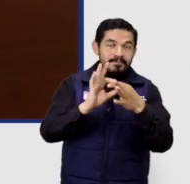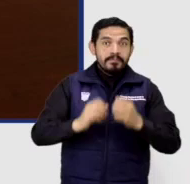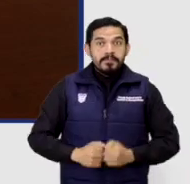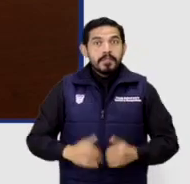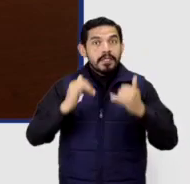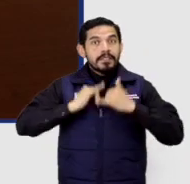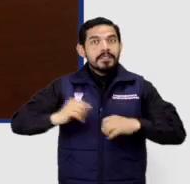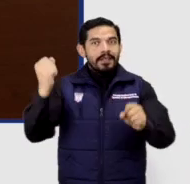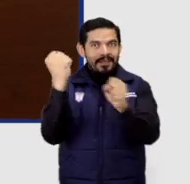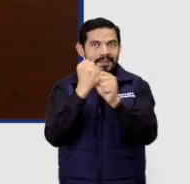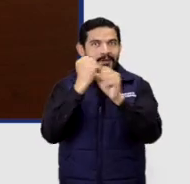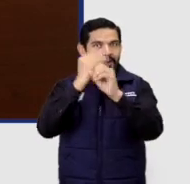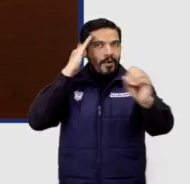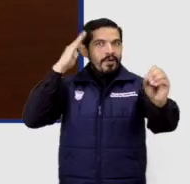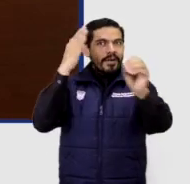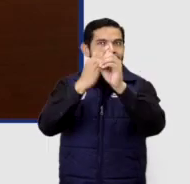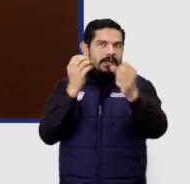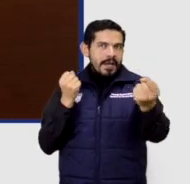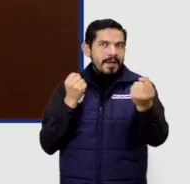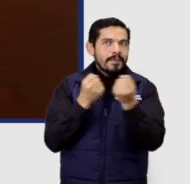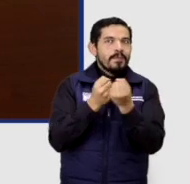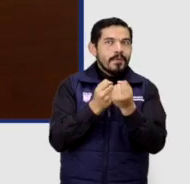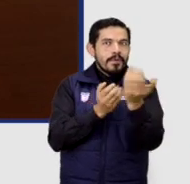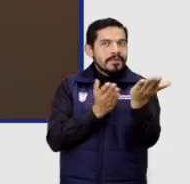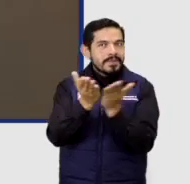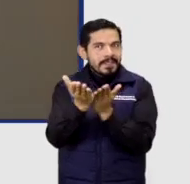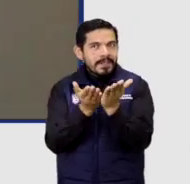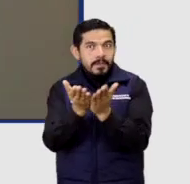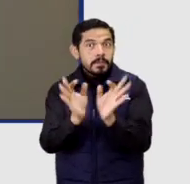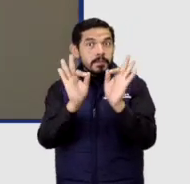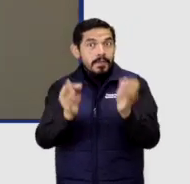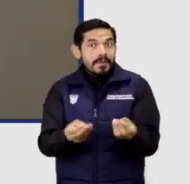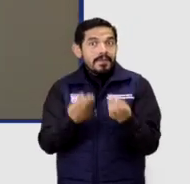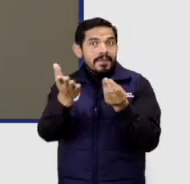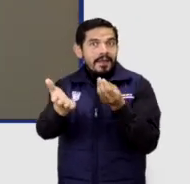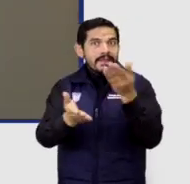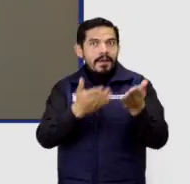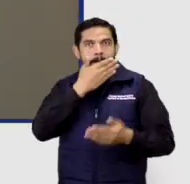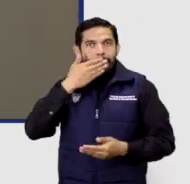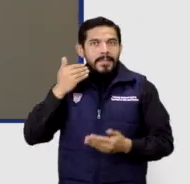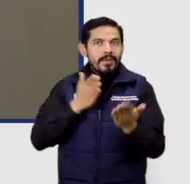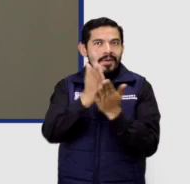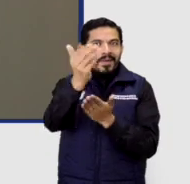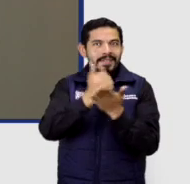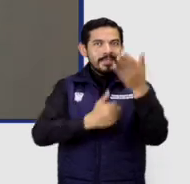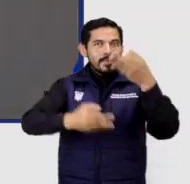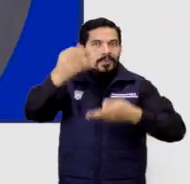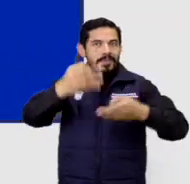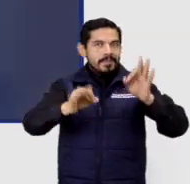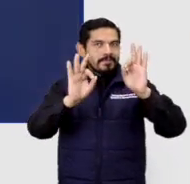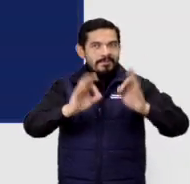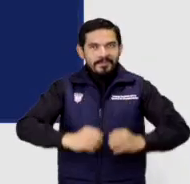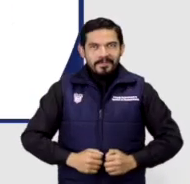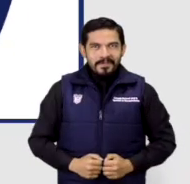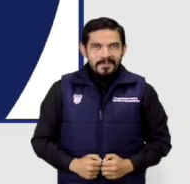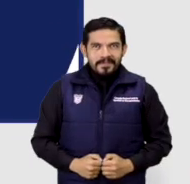Continuamos trabajando para fortalecer nuestros servicios y brindar un mejor acceso a la justicia.